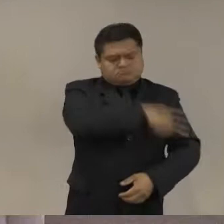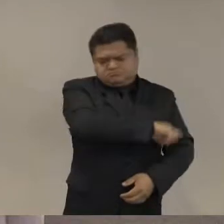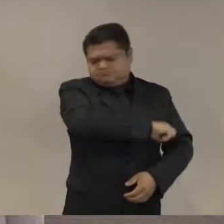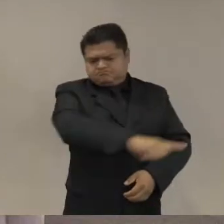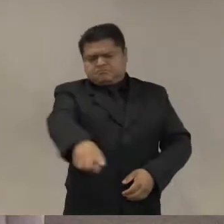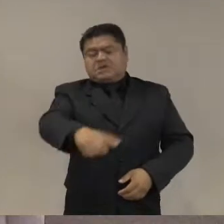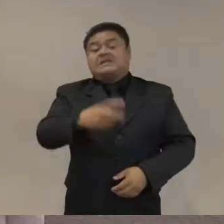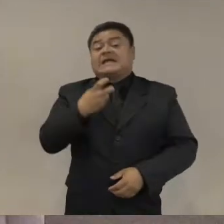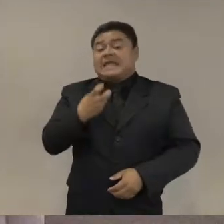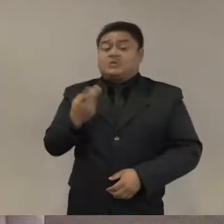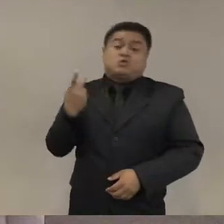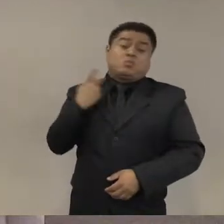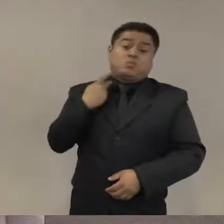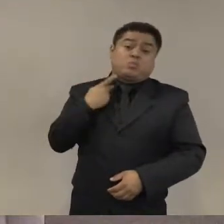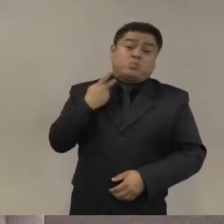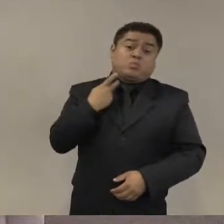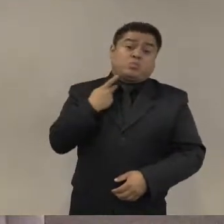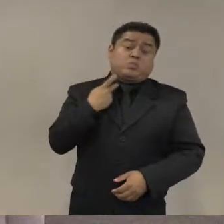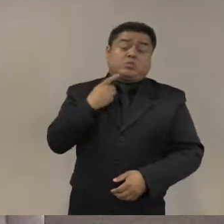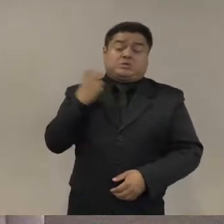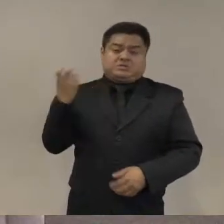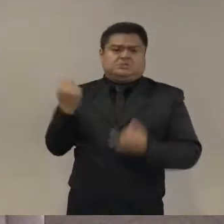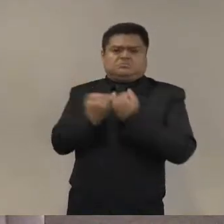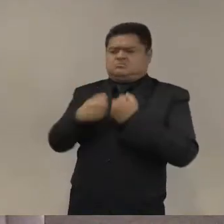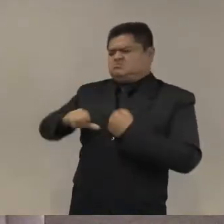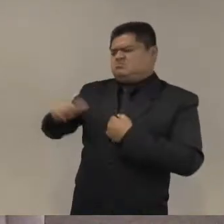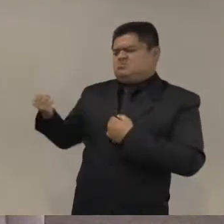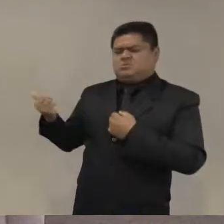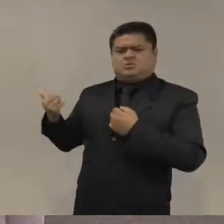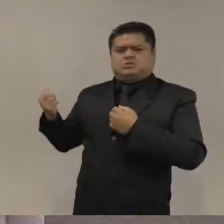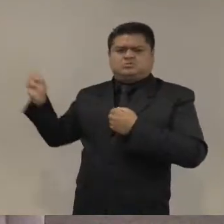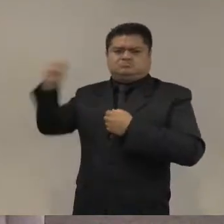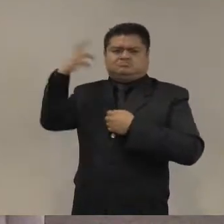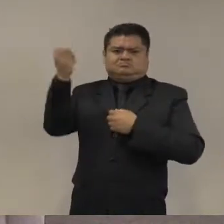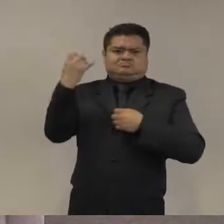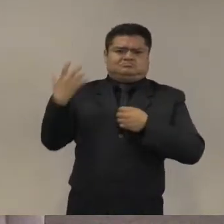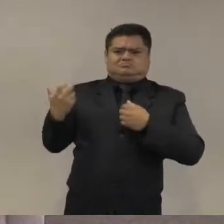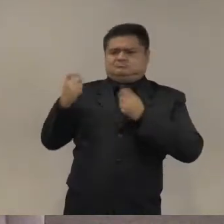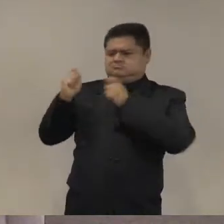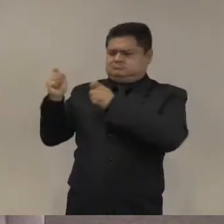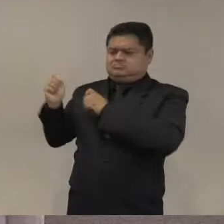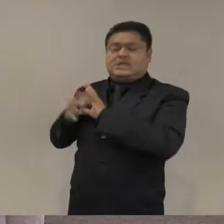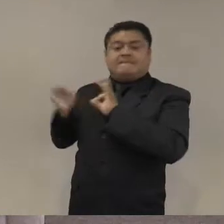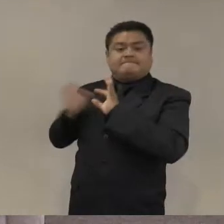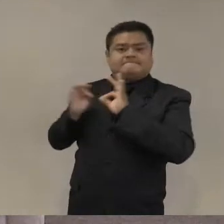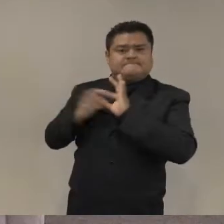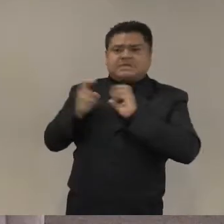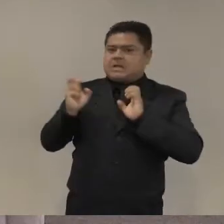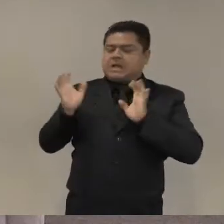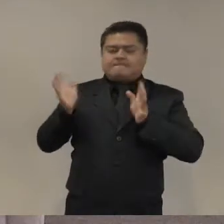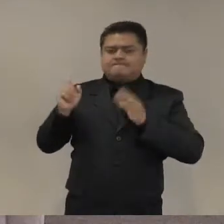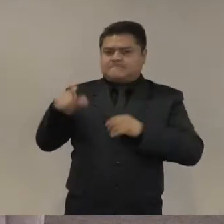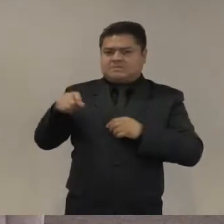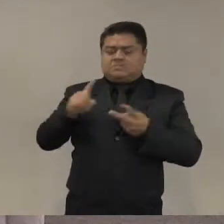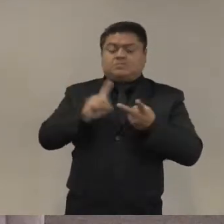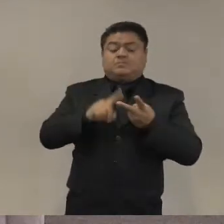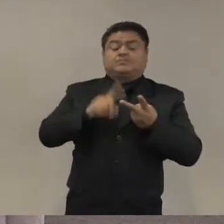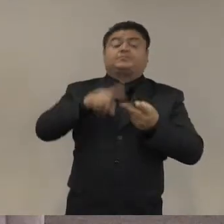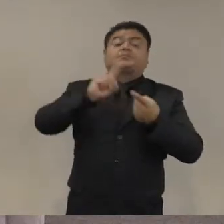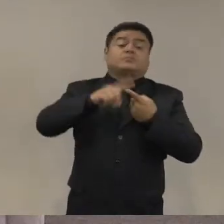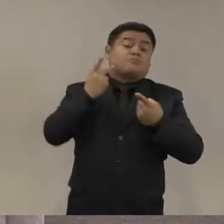muy política que también otros panelistas ya lo habían comentado y hay otro elemento que es la valoración social